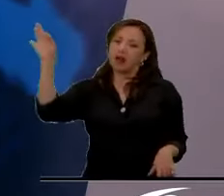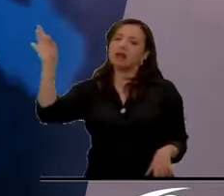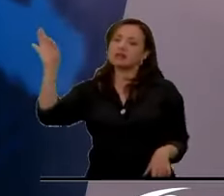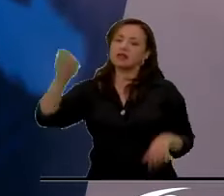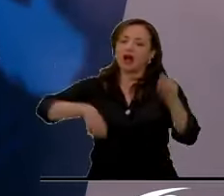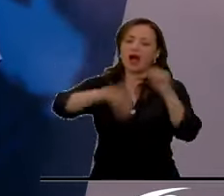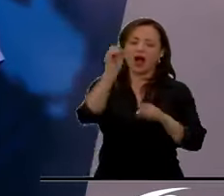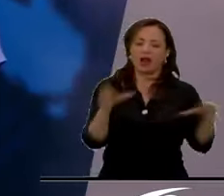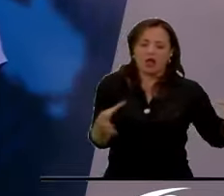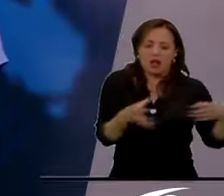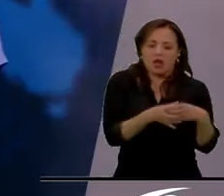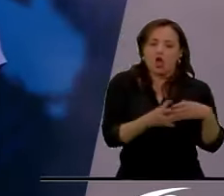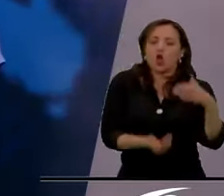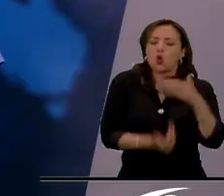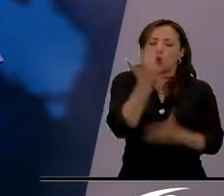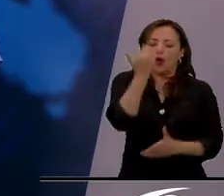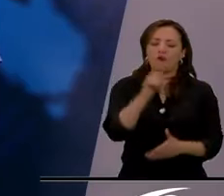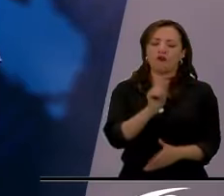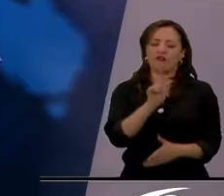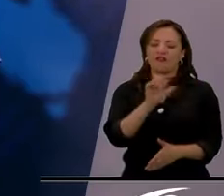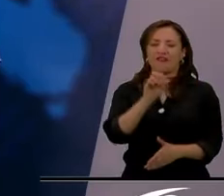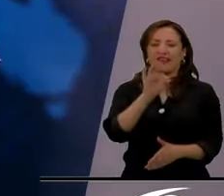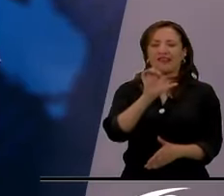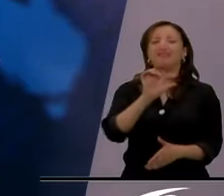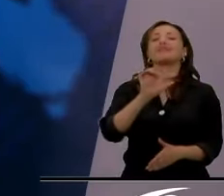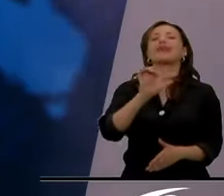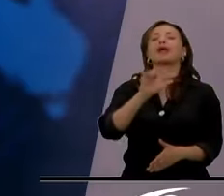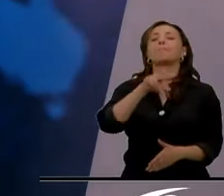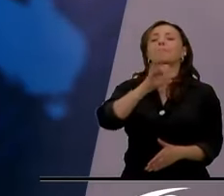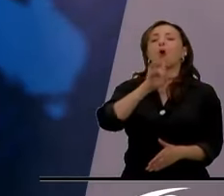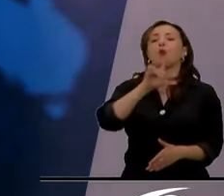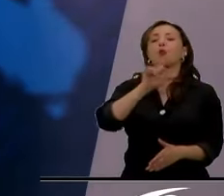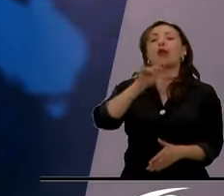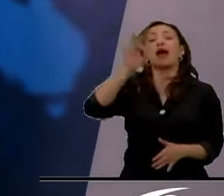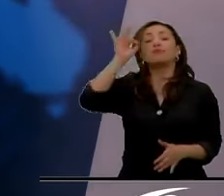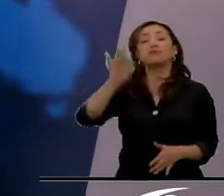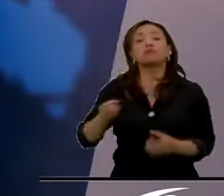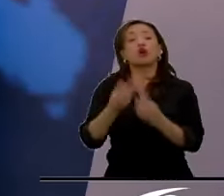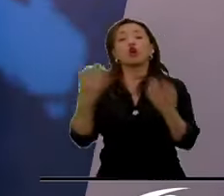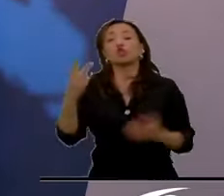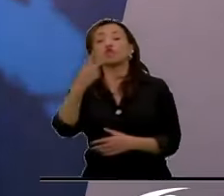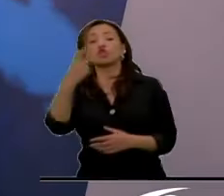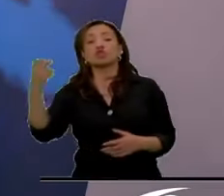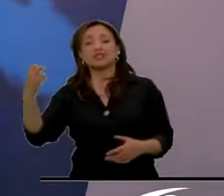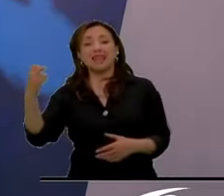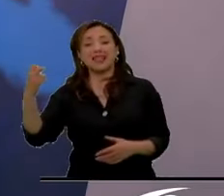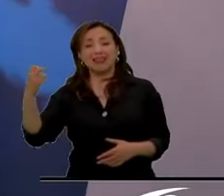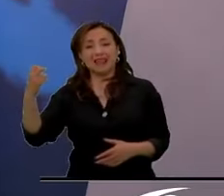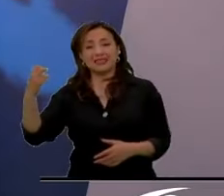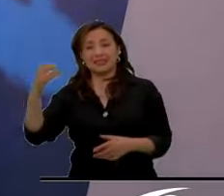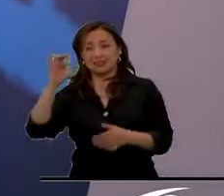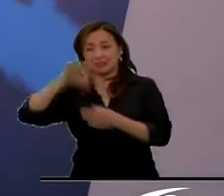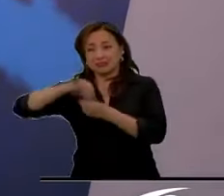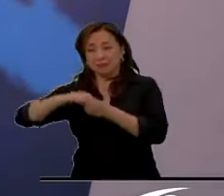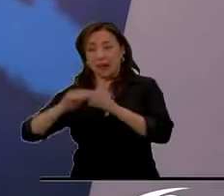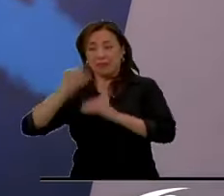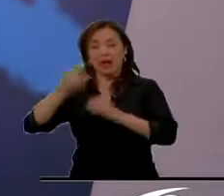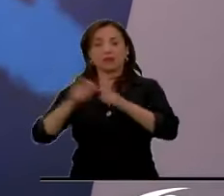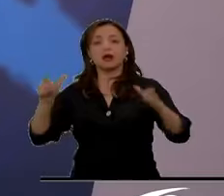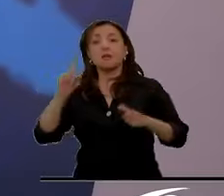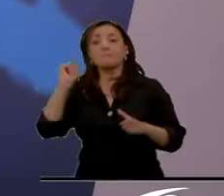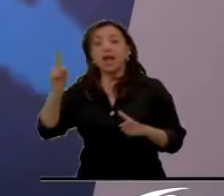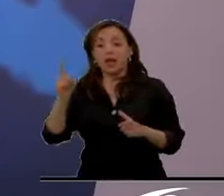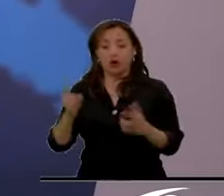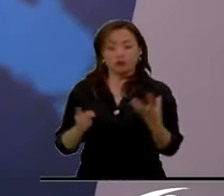Frente Popular, pero de 289 sillas que se necesitan para la mayoría, ninguna de las tres grandes fuerzas tuvo esa